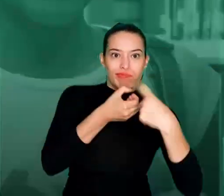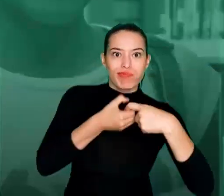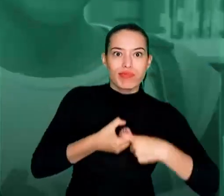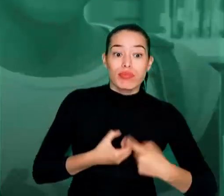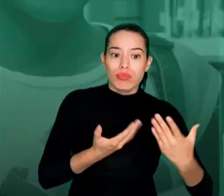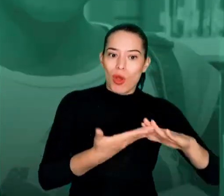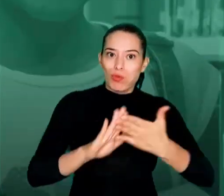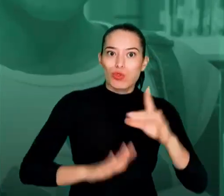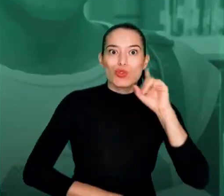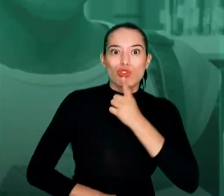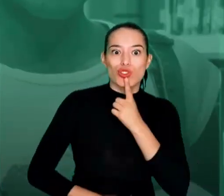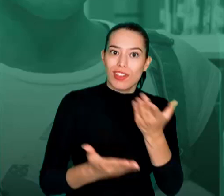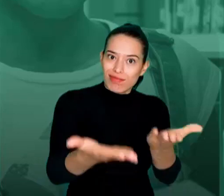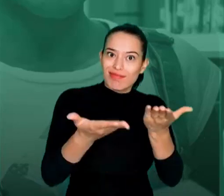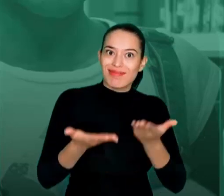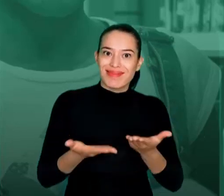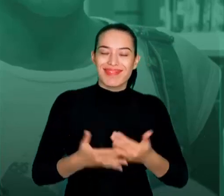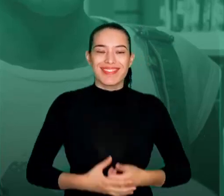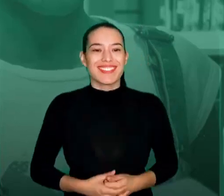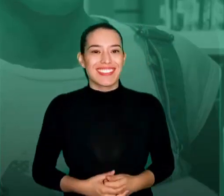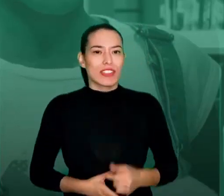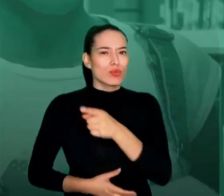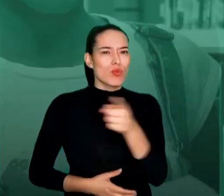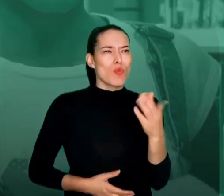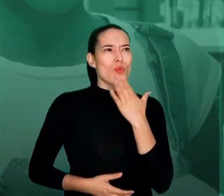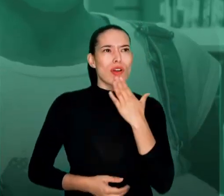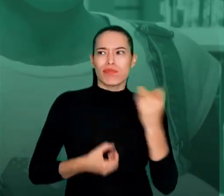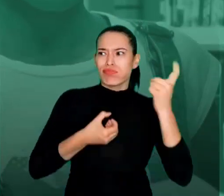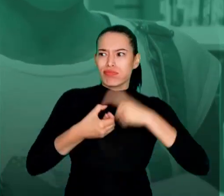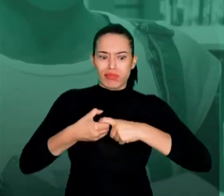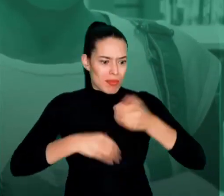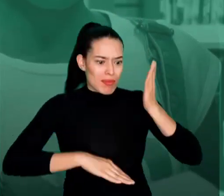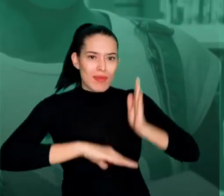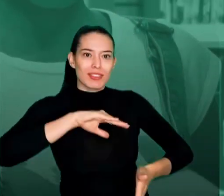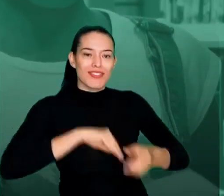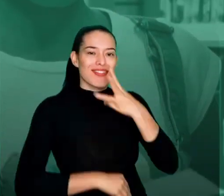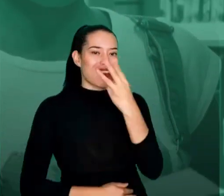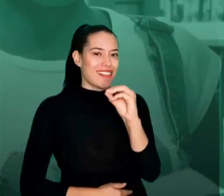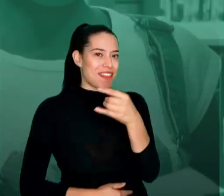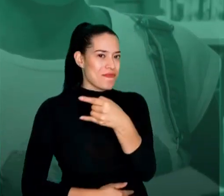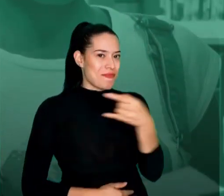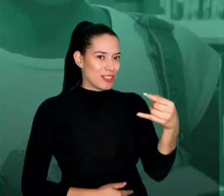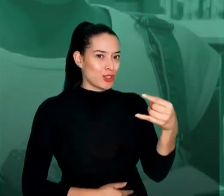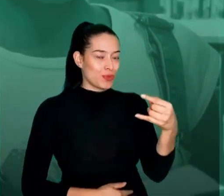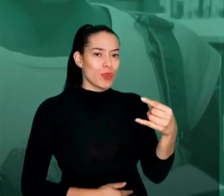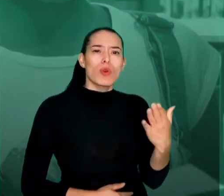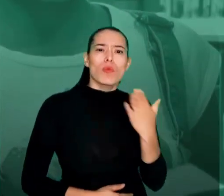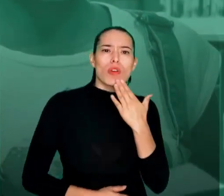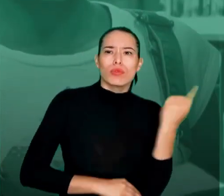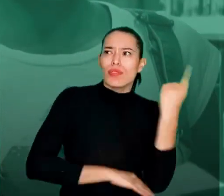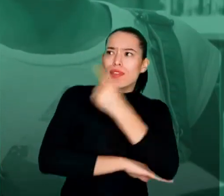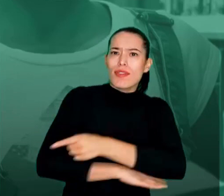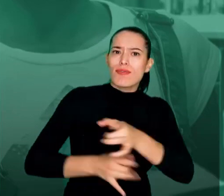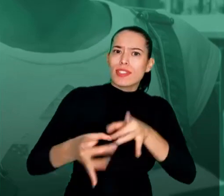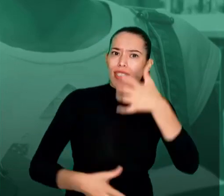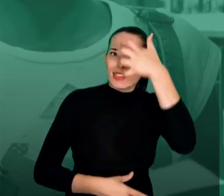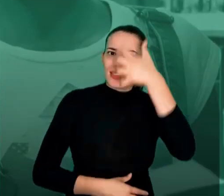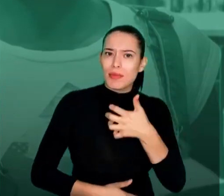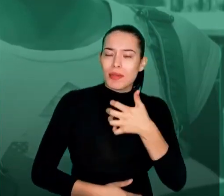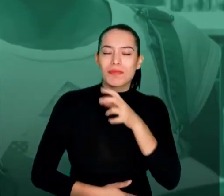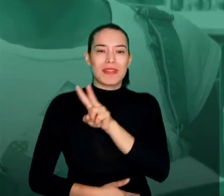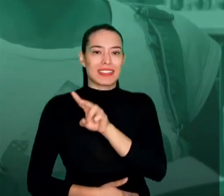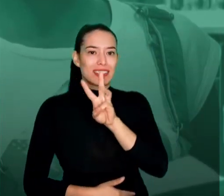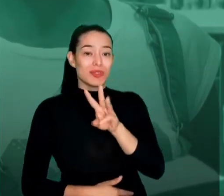Ampliamos la oferta para comunidad sordoceñante. Realiza la inscripción hasta el 30 de marzo y presenta el examen el 23